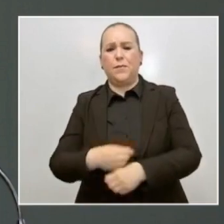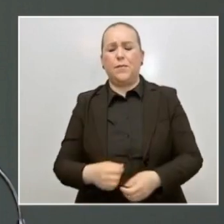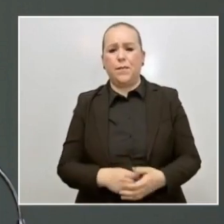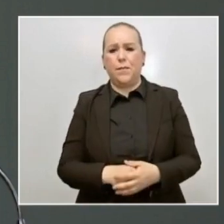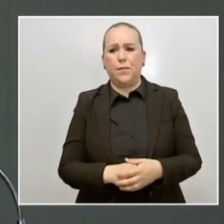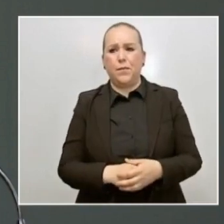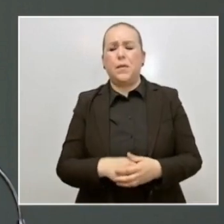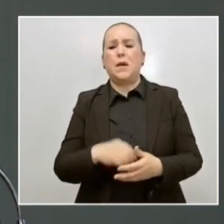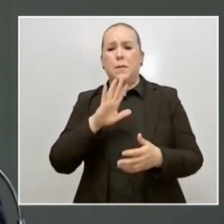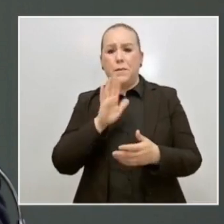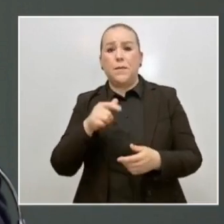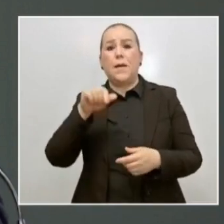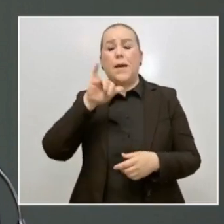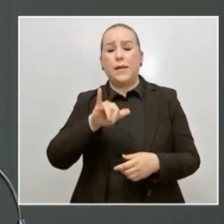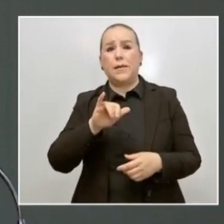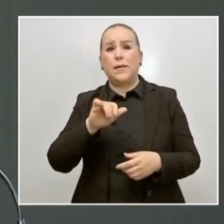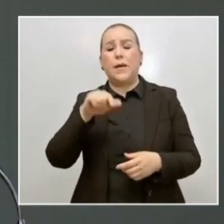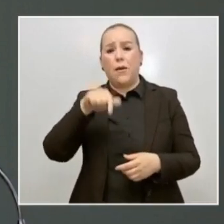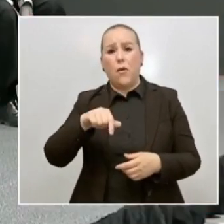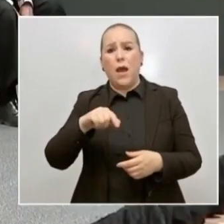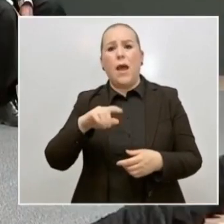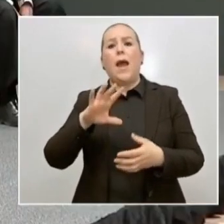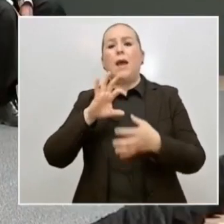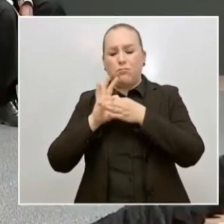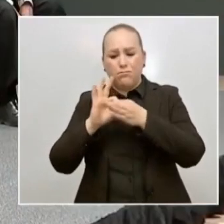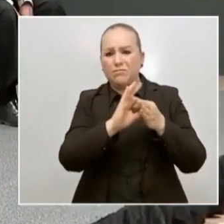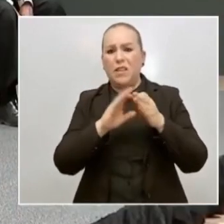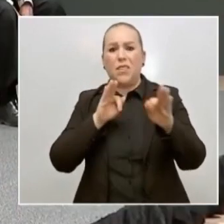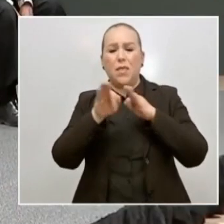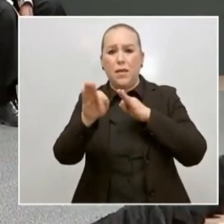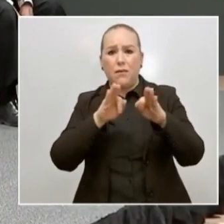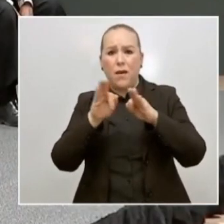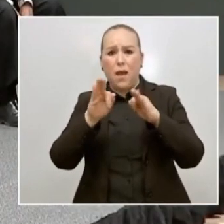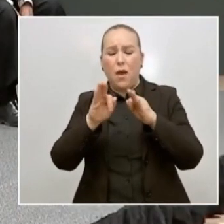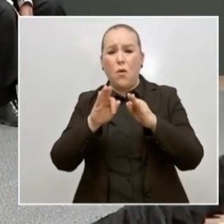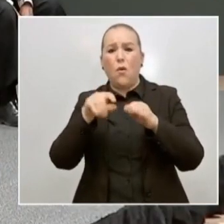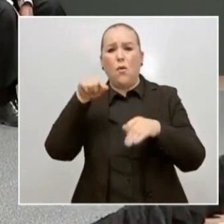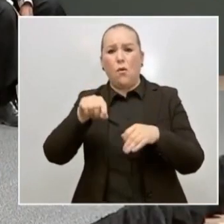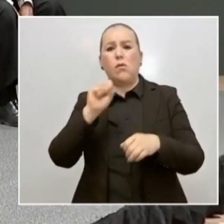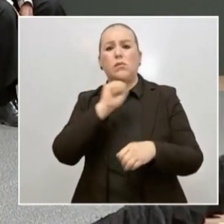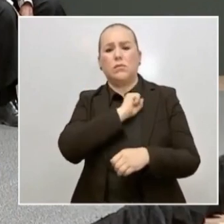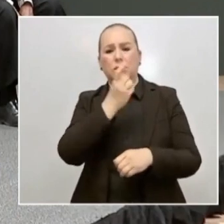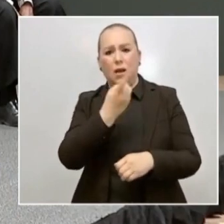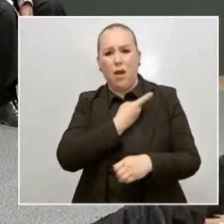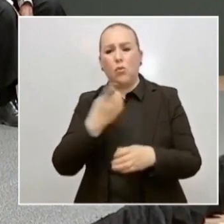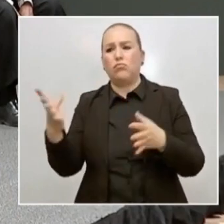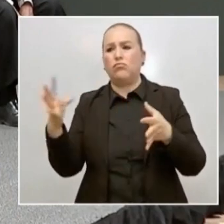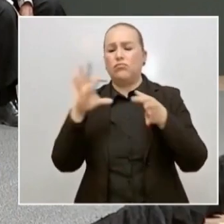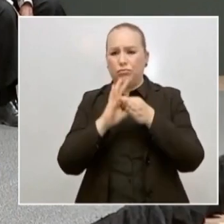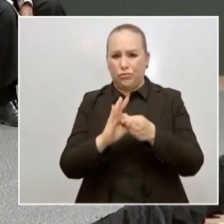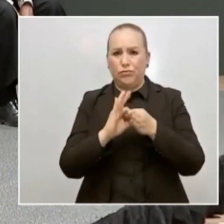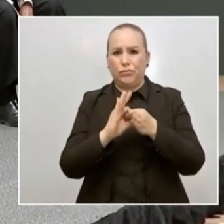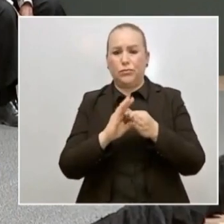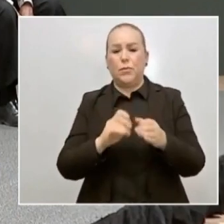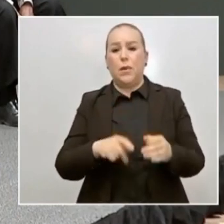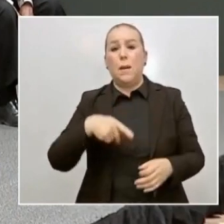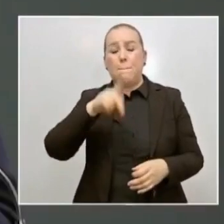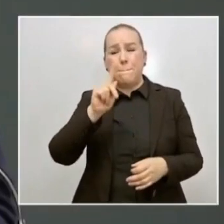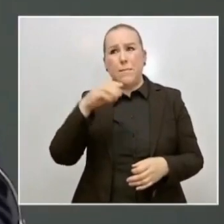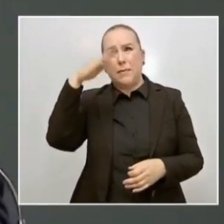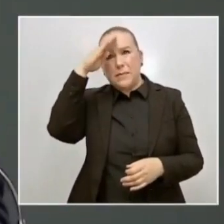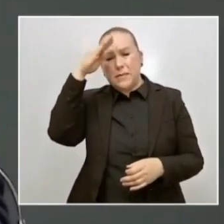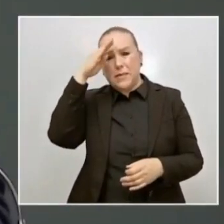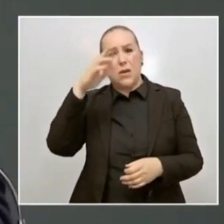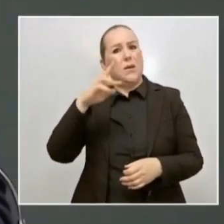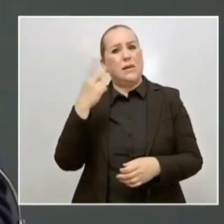Estamos colaborando desde el sistema de salud. Sin embargo, consideramos que debemos acelerar y